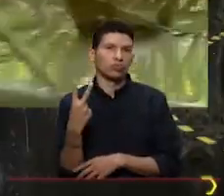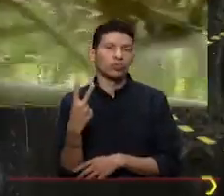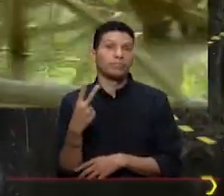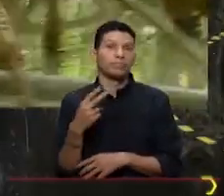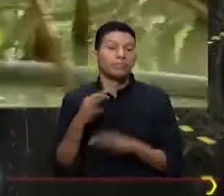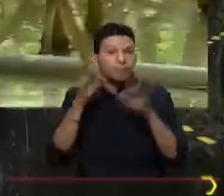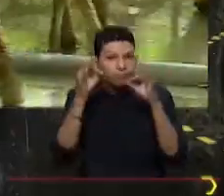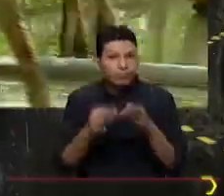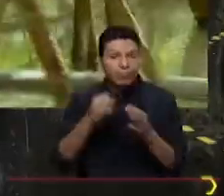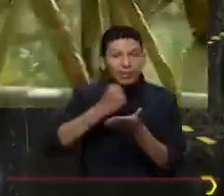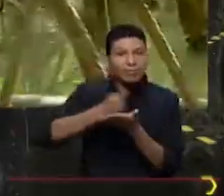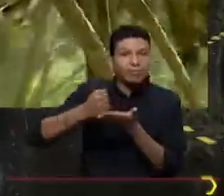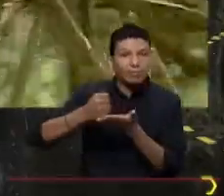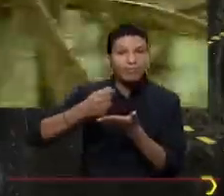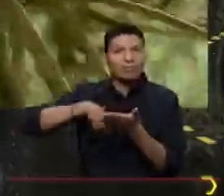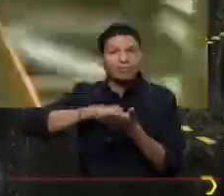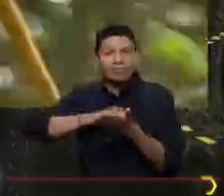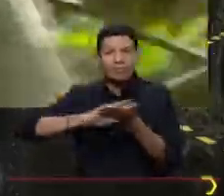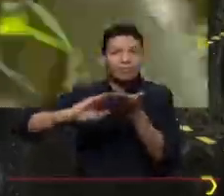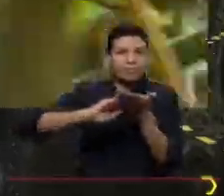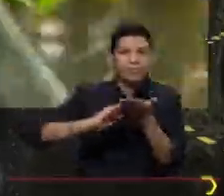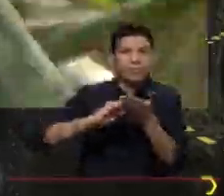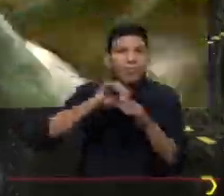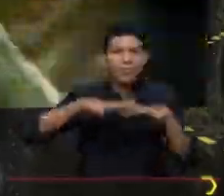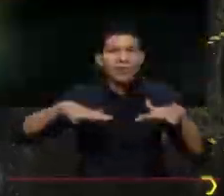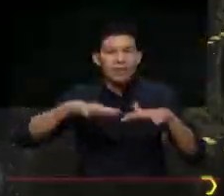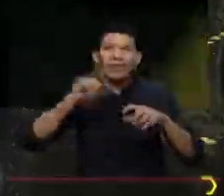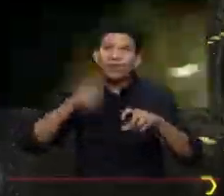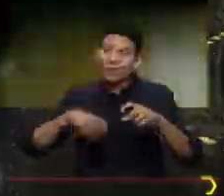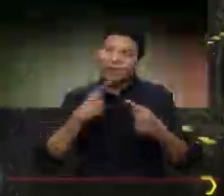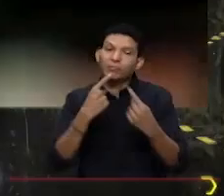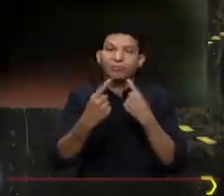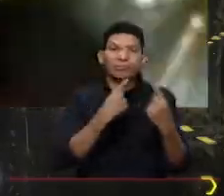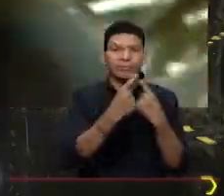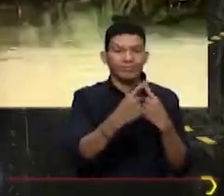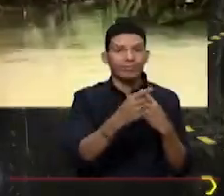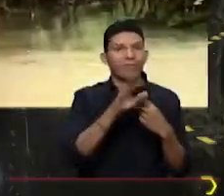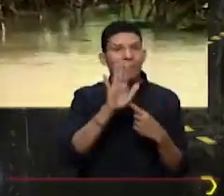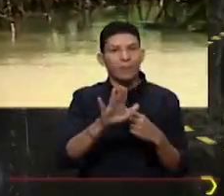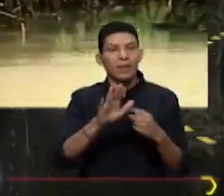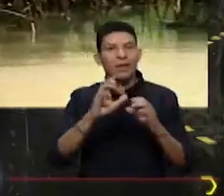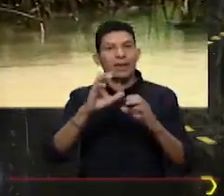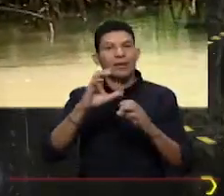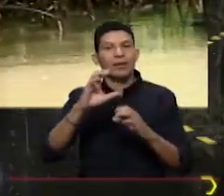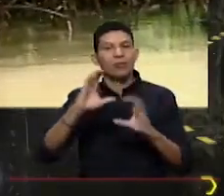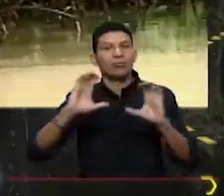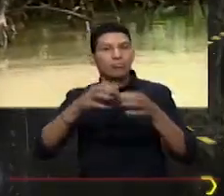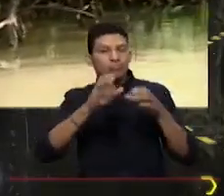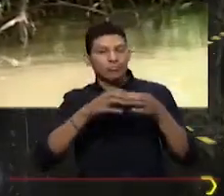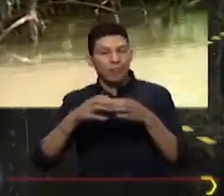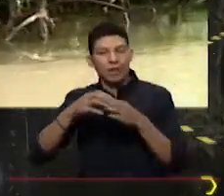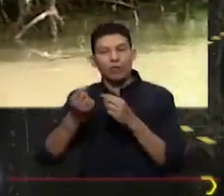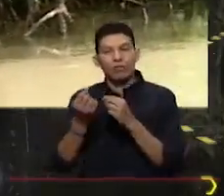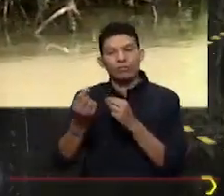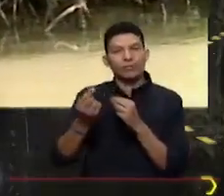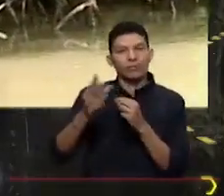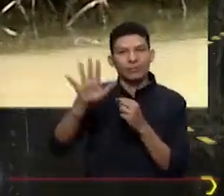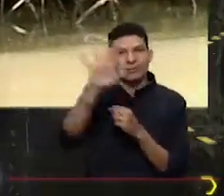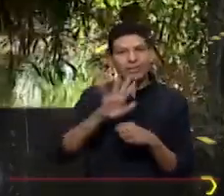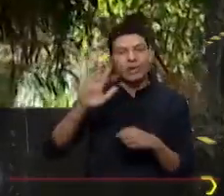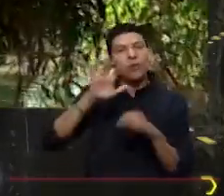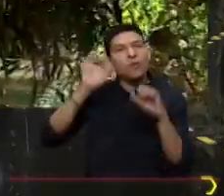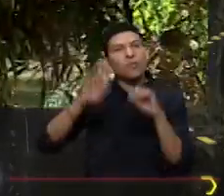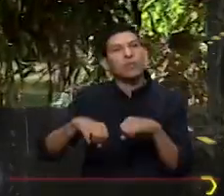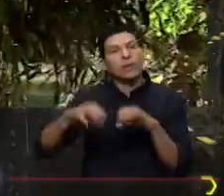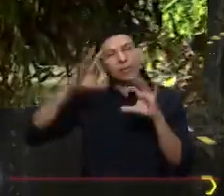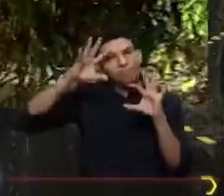para articular todo lo que se planifica en el territorio, hay que conversar con estas corporaciones o aliados vecinos que nos permita hacer